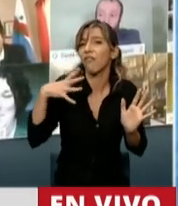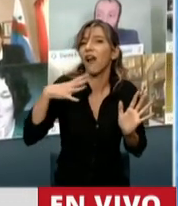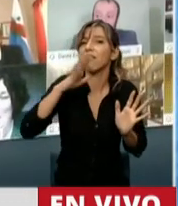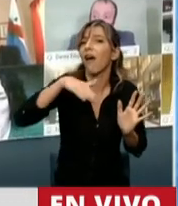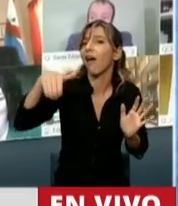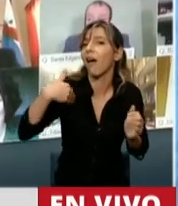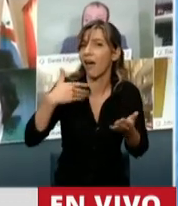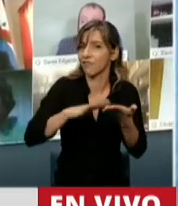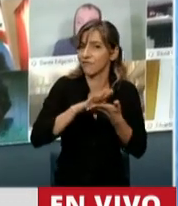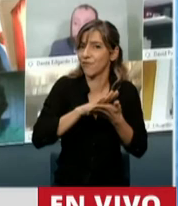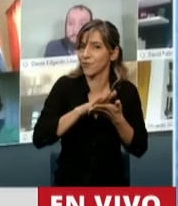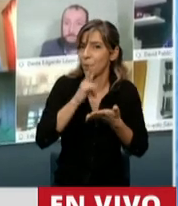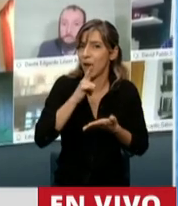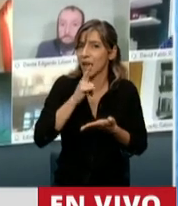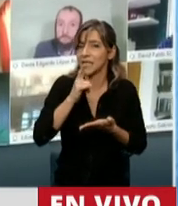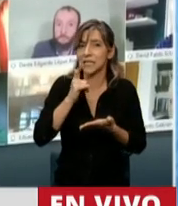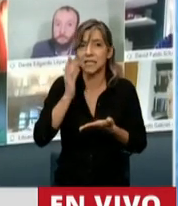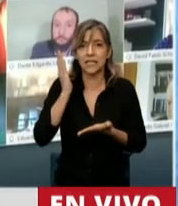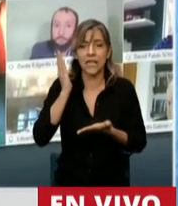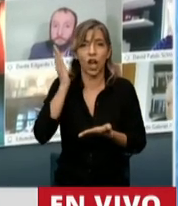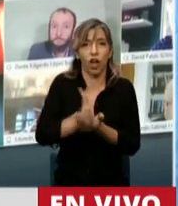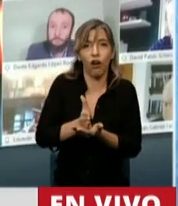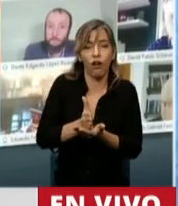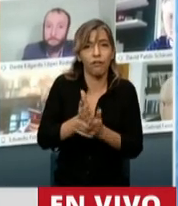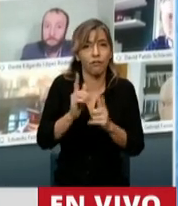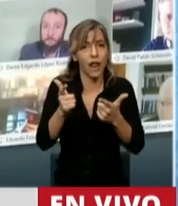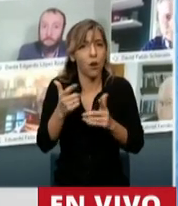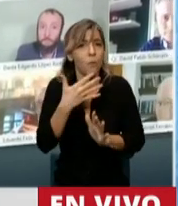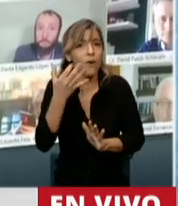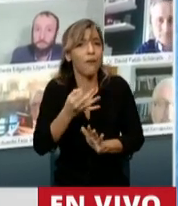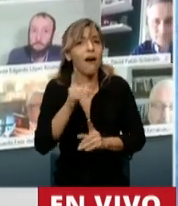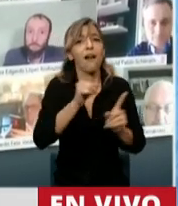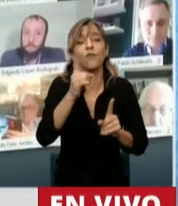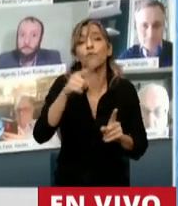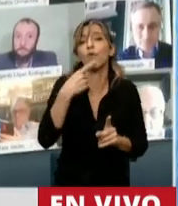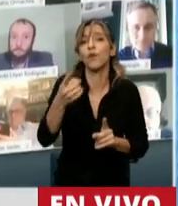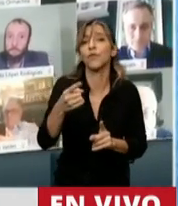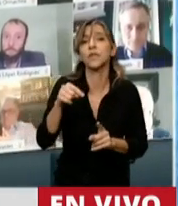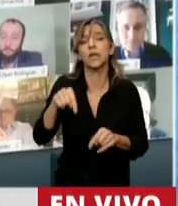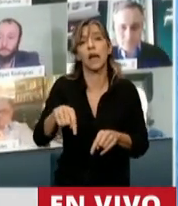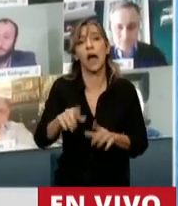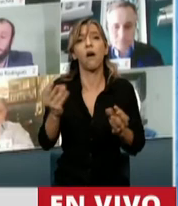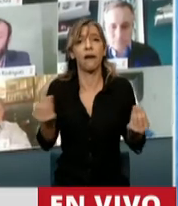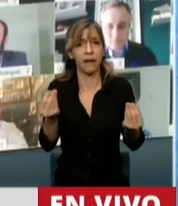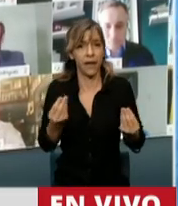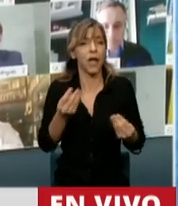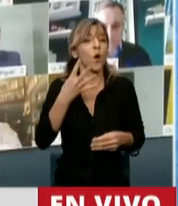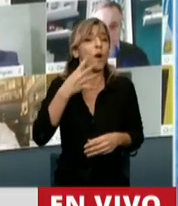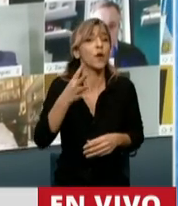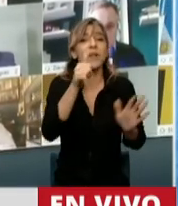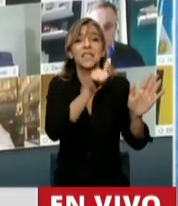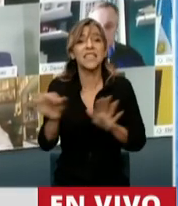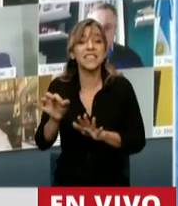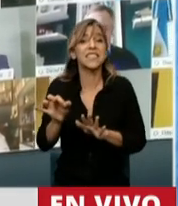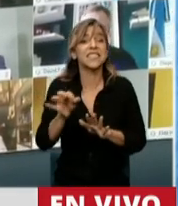hay condena. Acá se está diciendo que hay condena, se quiere prohibir que 4.600 contribuyentes que están